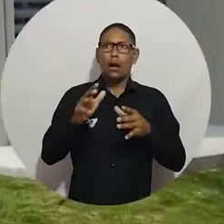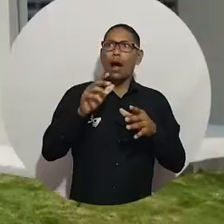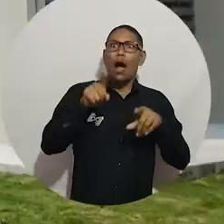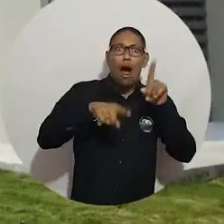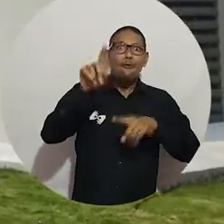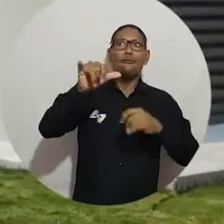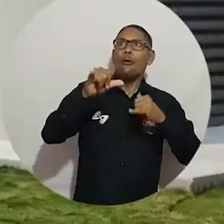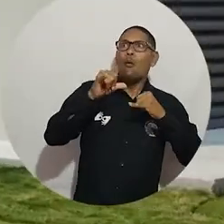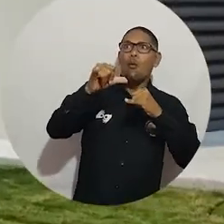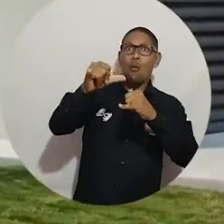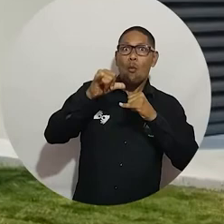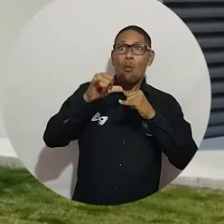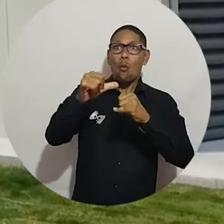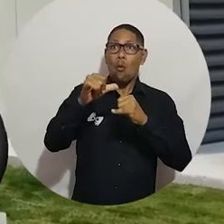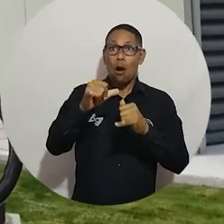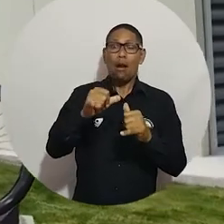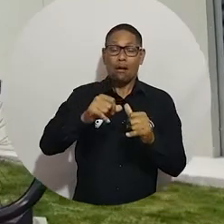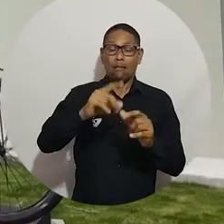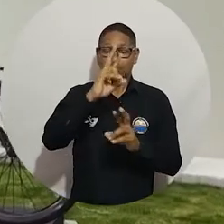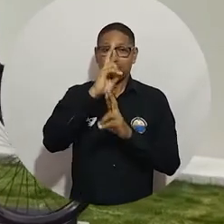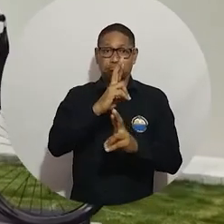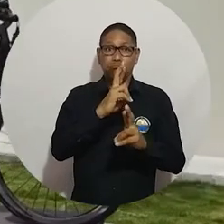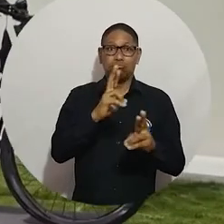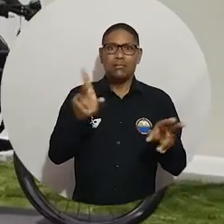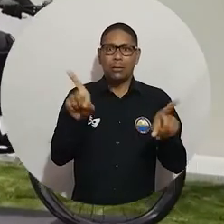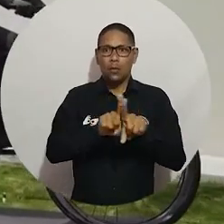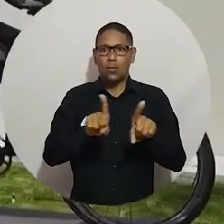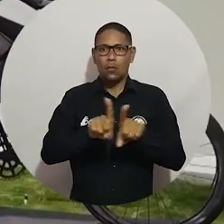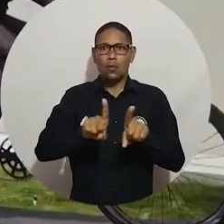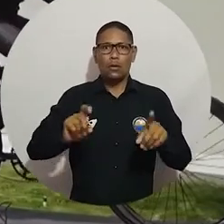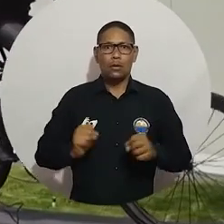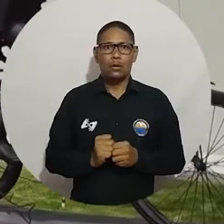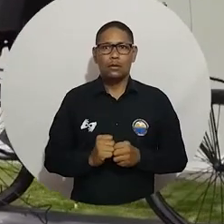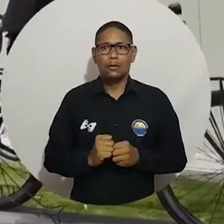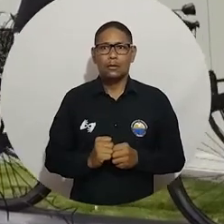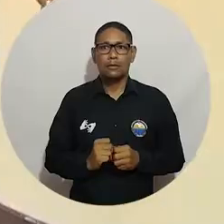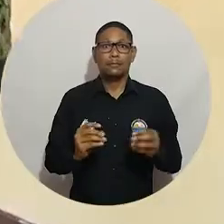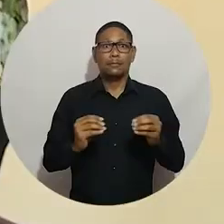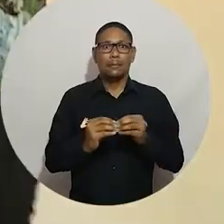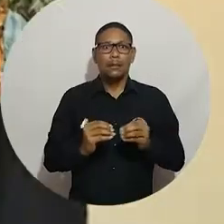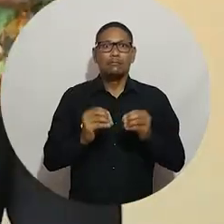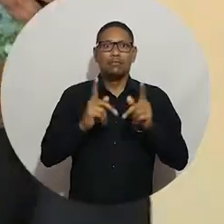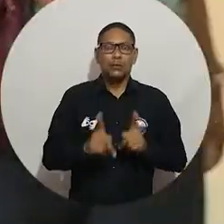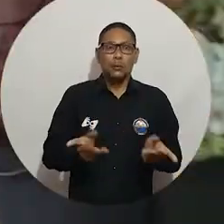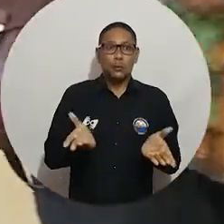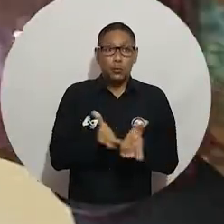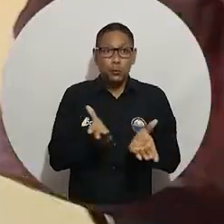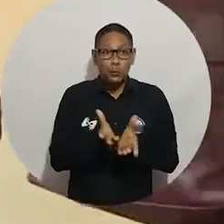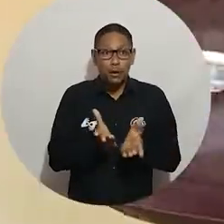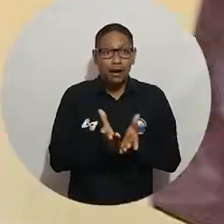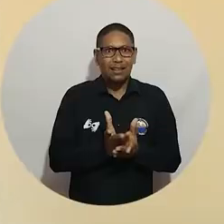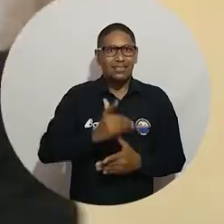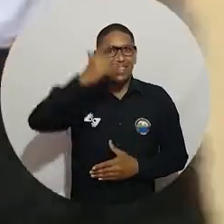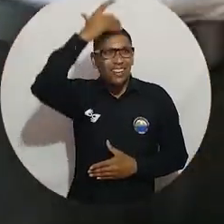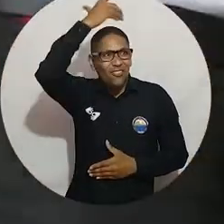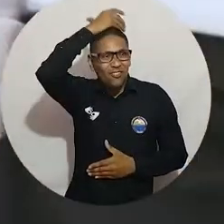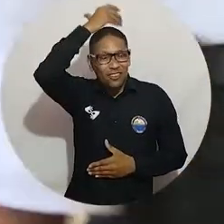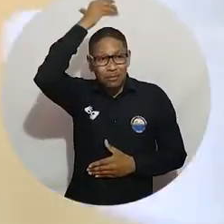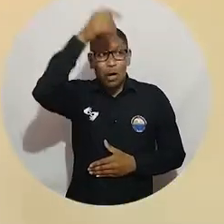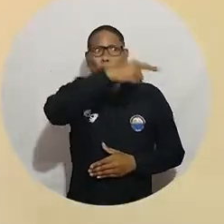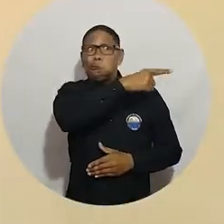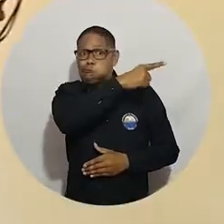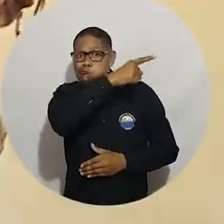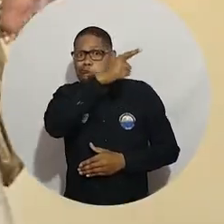facultad. Esta ciudad tiene esperanza, su esperanza está ahí en las aulas de la Universidad del Magdalena. Este sistema es un mecanismo permanente de